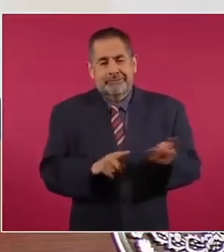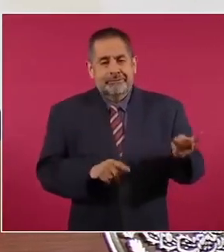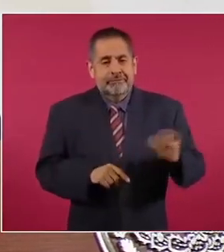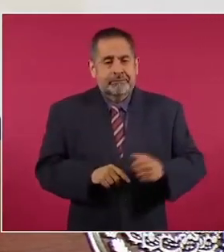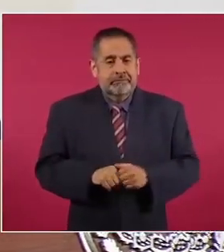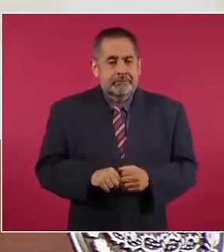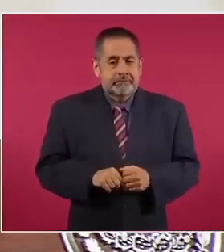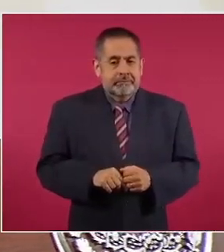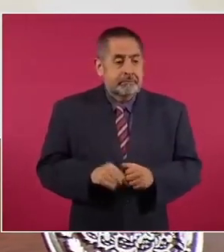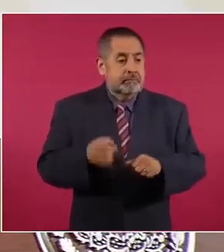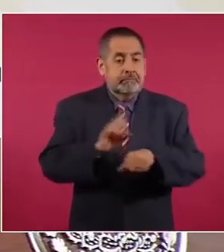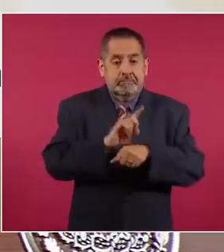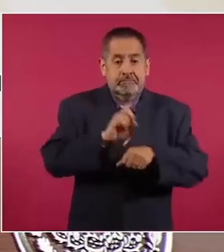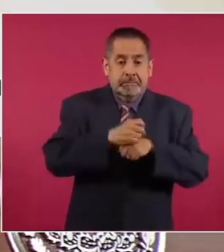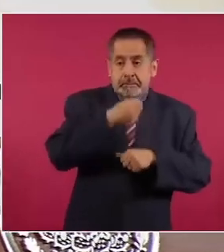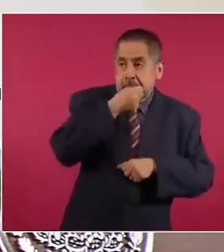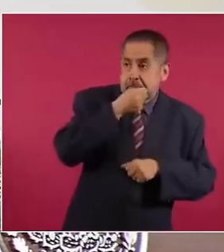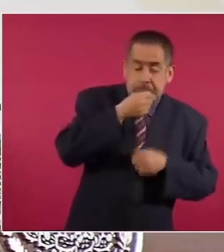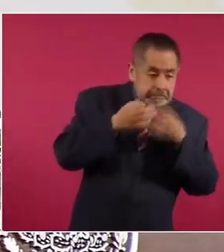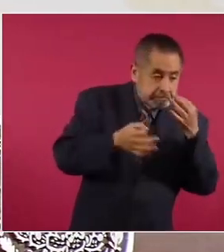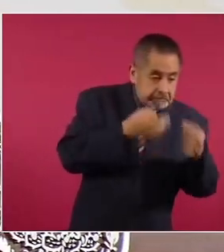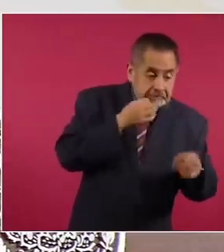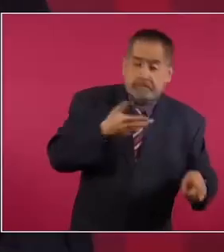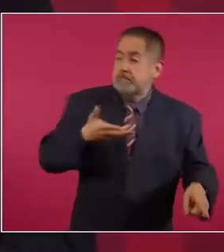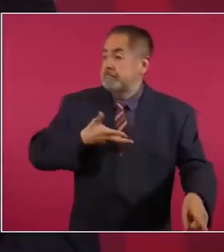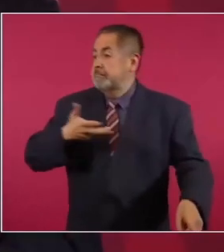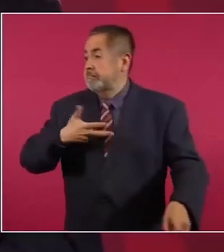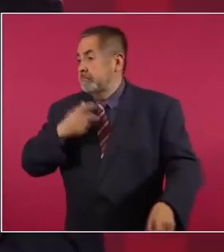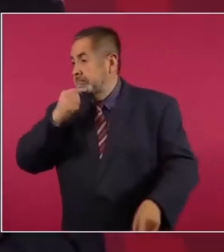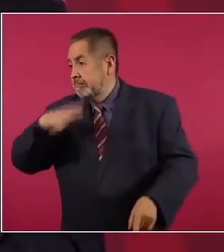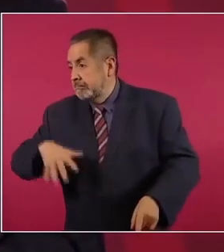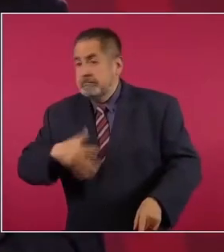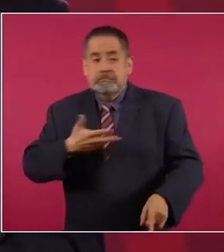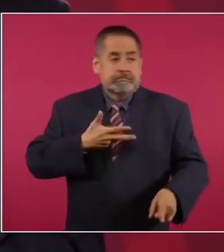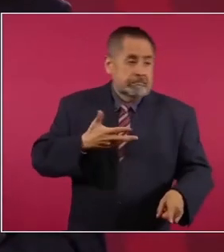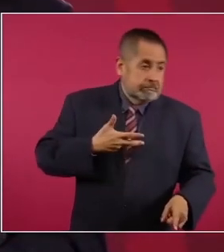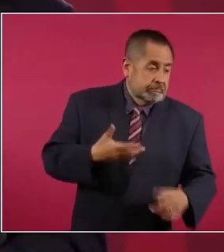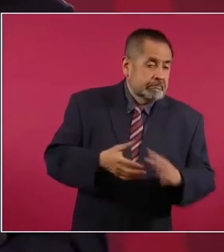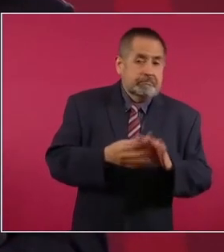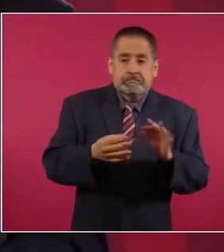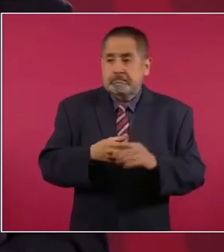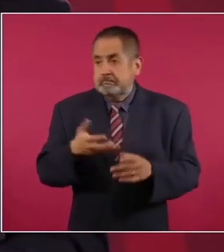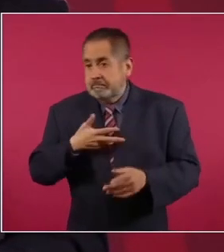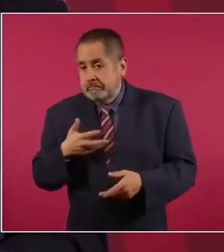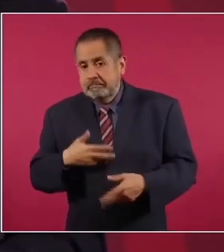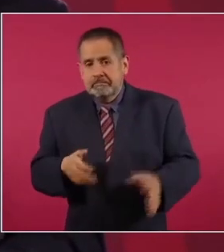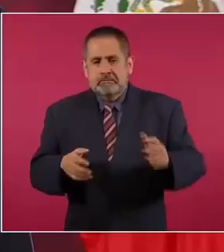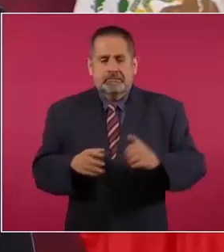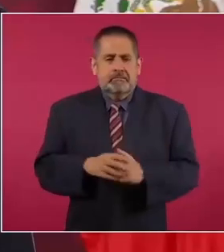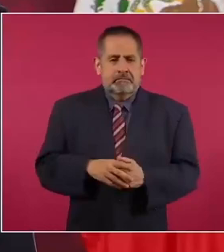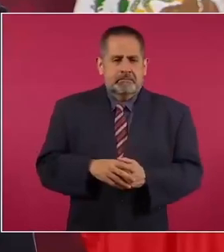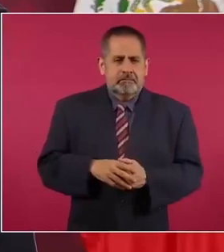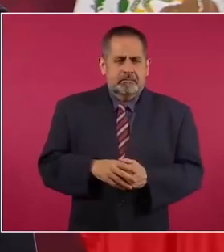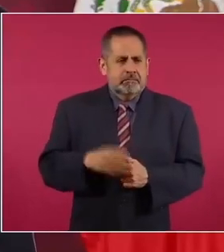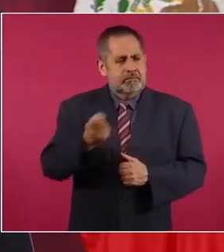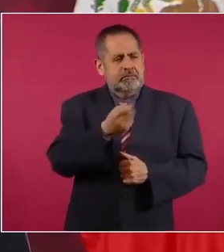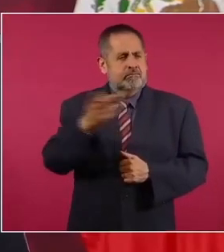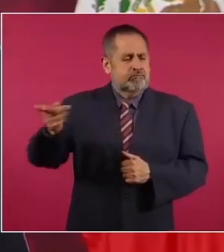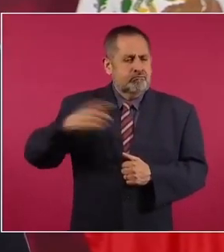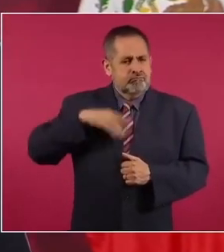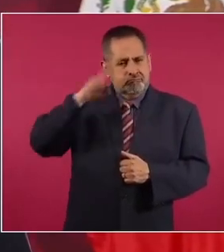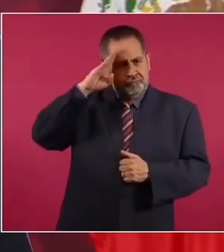y había un reporte diario, ahí está la niña, hasta que un admirante